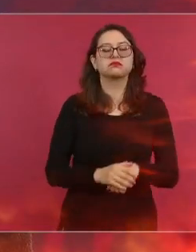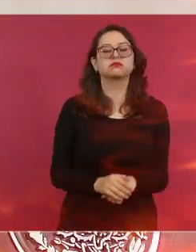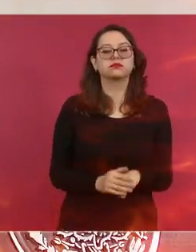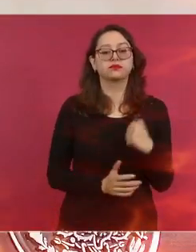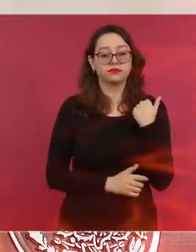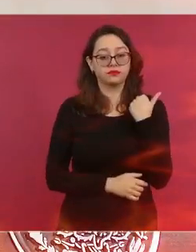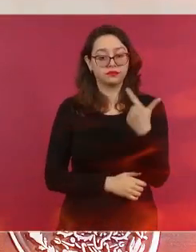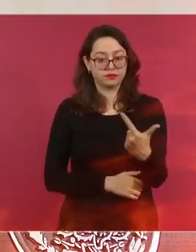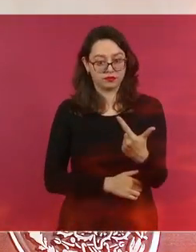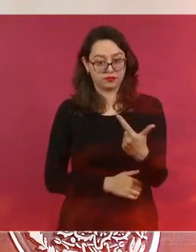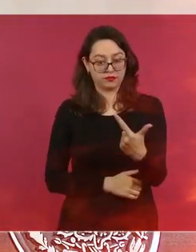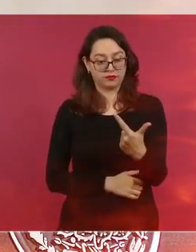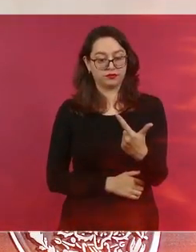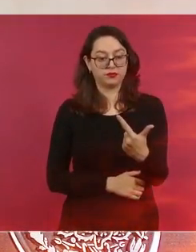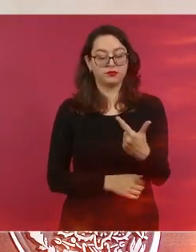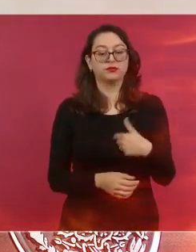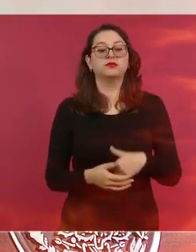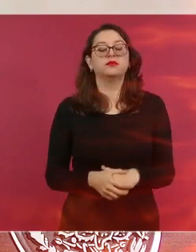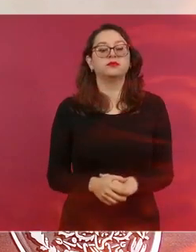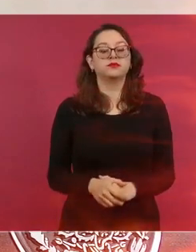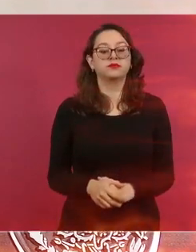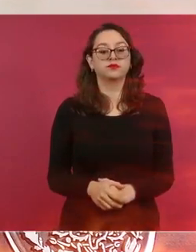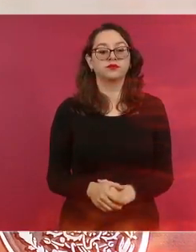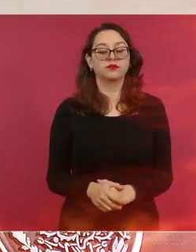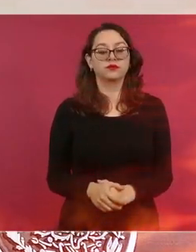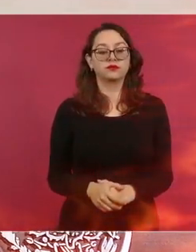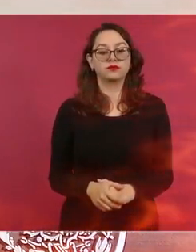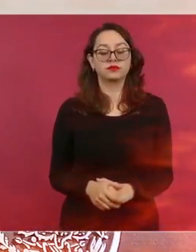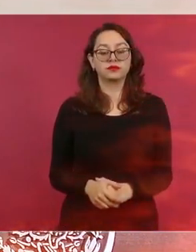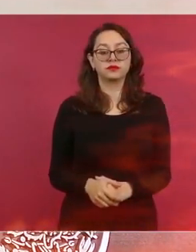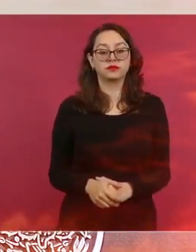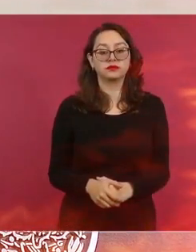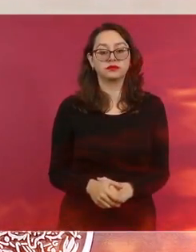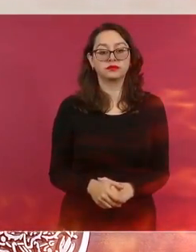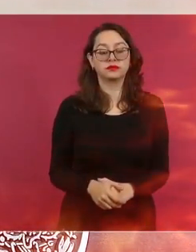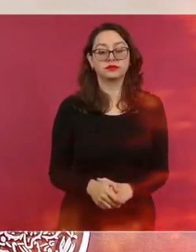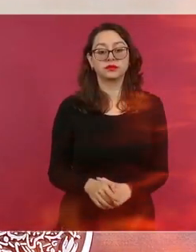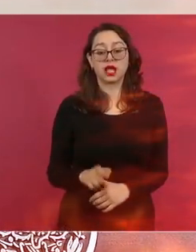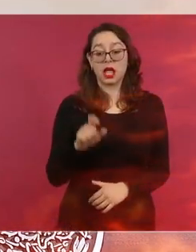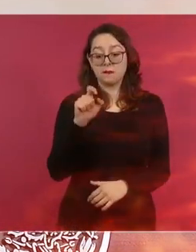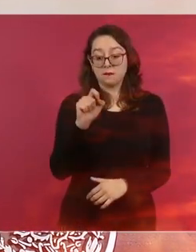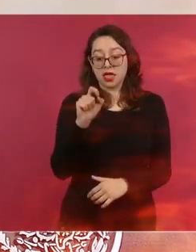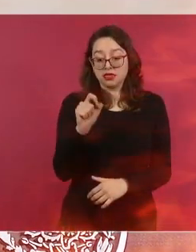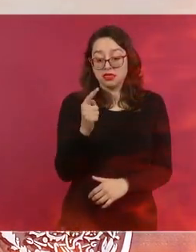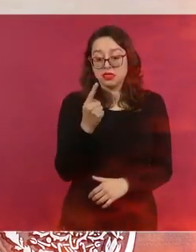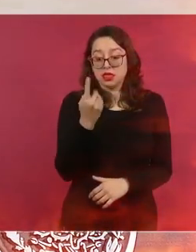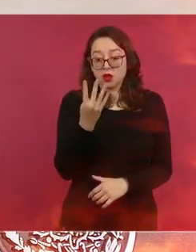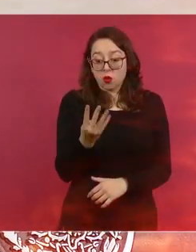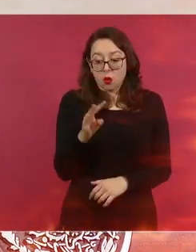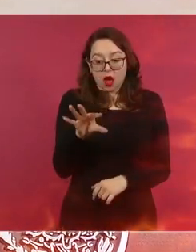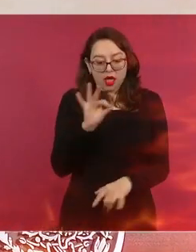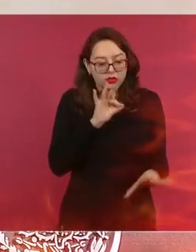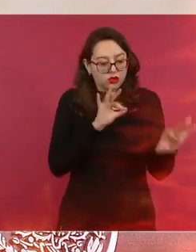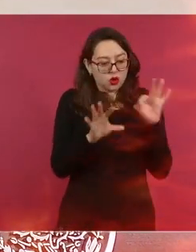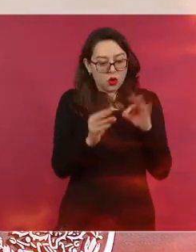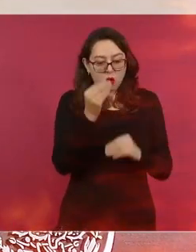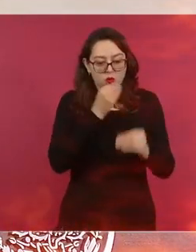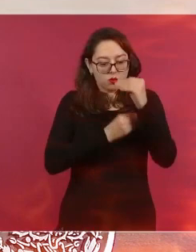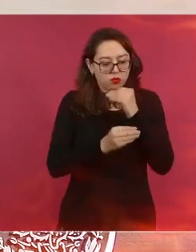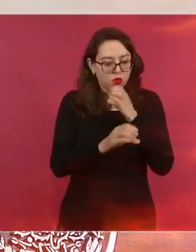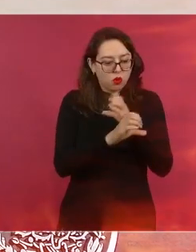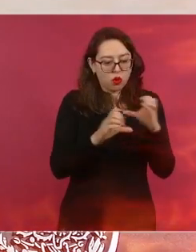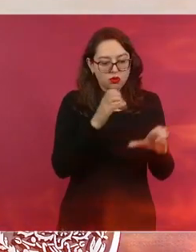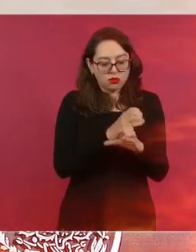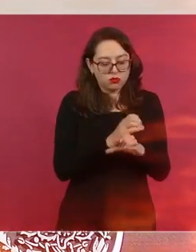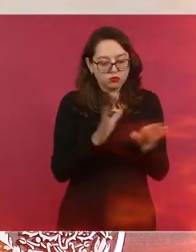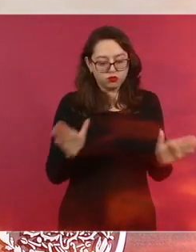-Chilpancingo, así como la carretera federal, los dos libramientos que conectan la Costa Grande con la Costa Chica, puentes y otras obras